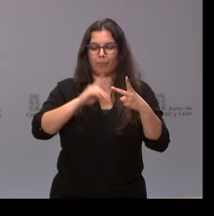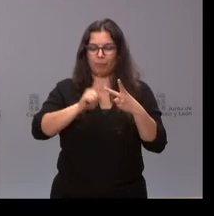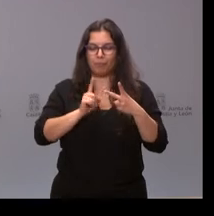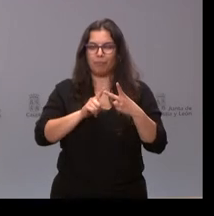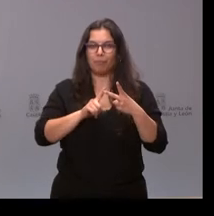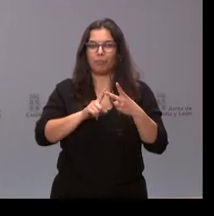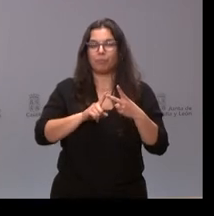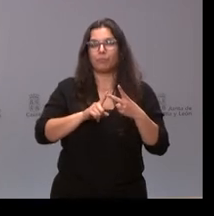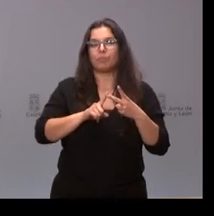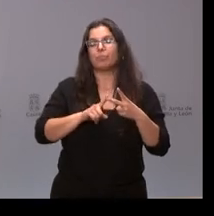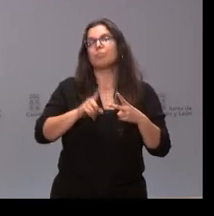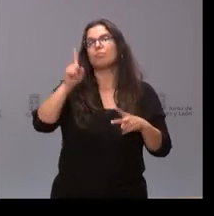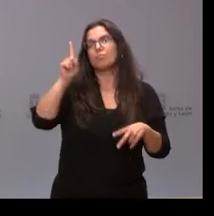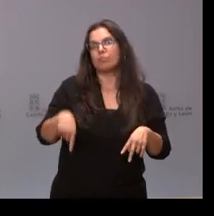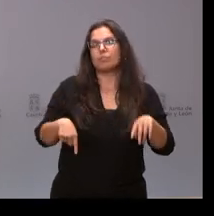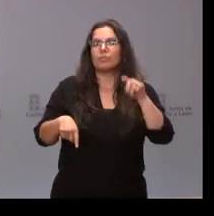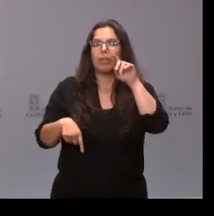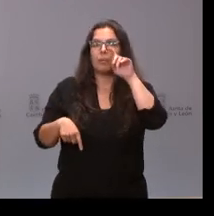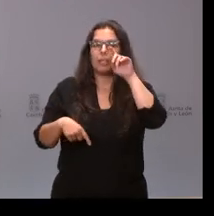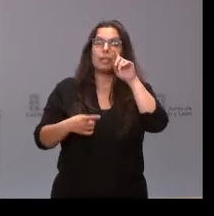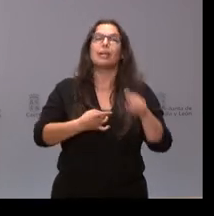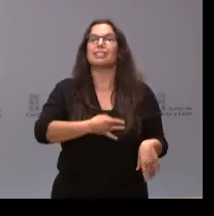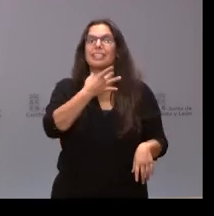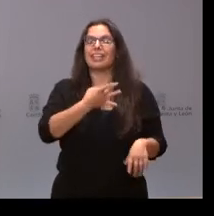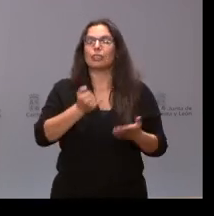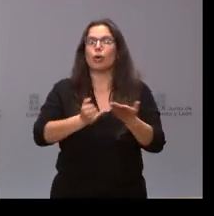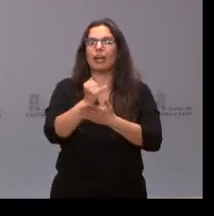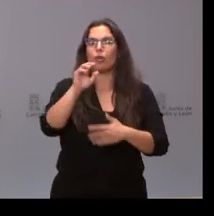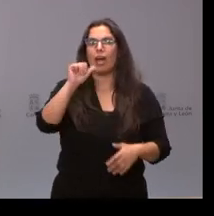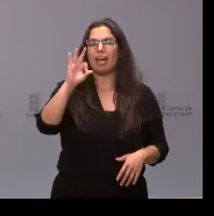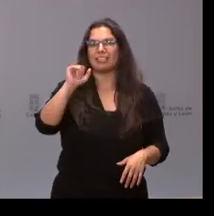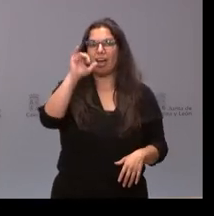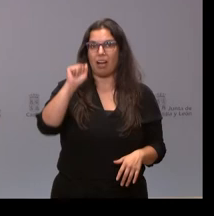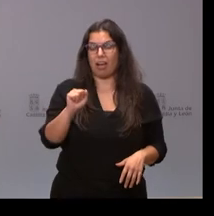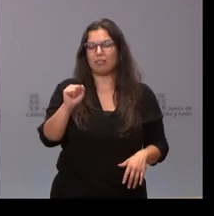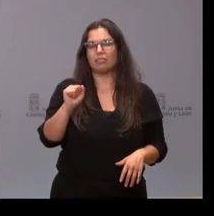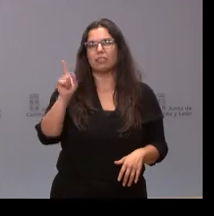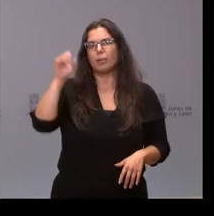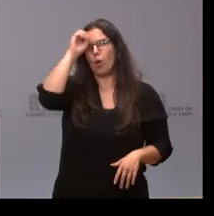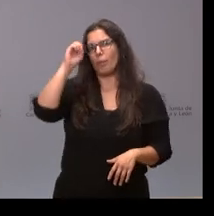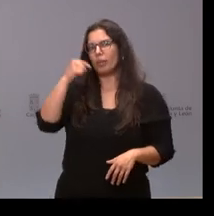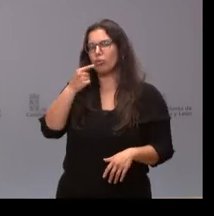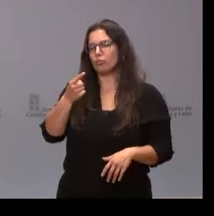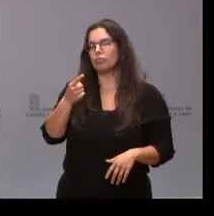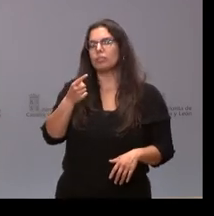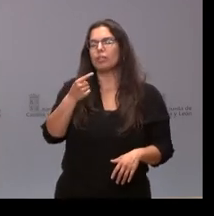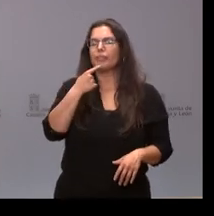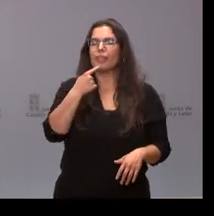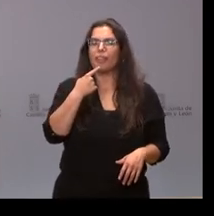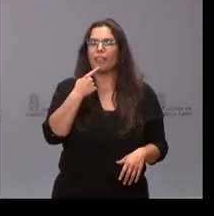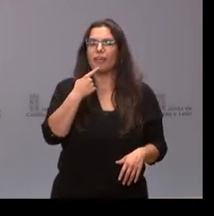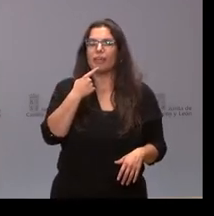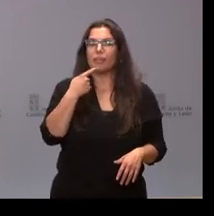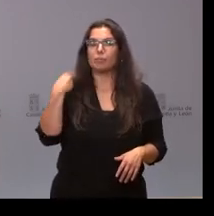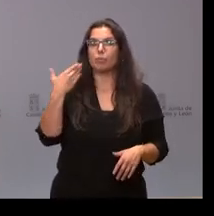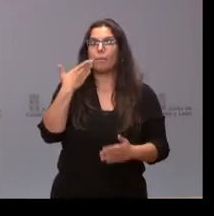un poco al hilo de esto una valoración que ha hecho el sindicato agraria Saja, aunque no tiene que ver, que ha arrochado para pedir a la